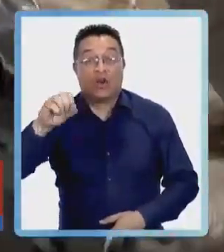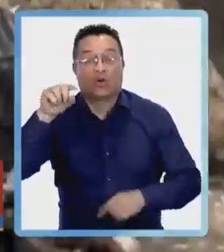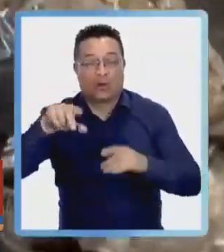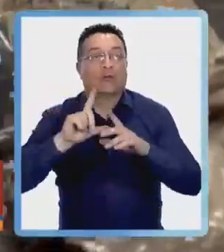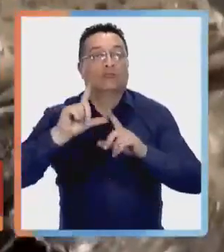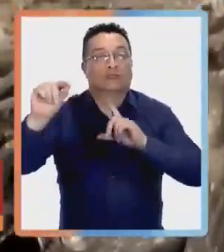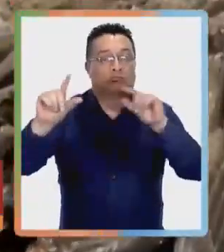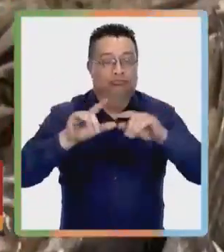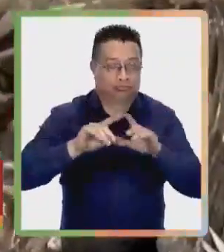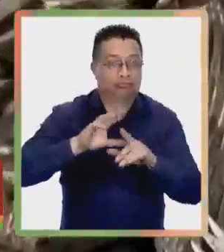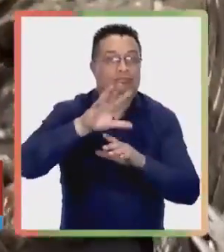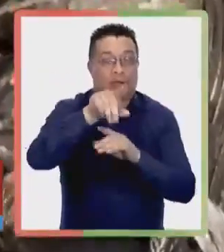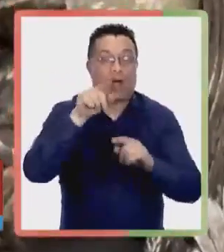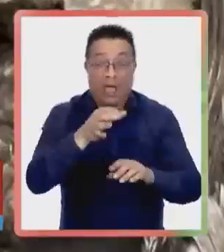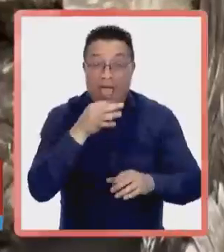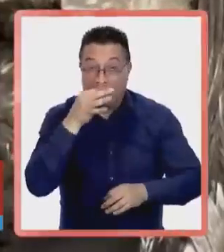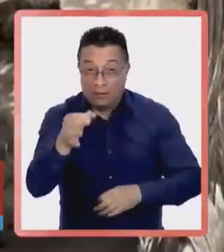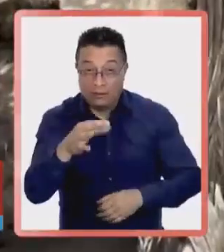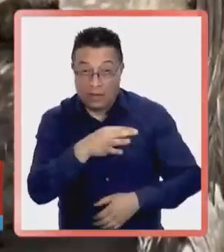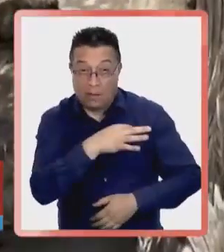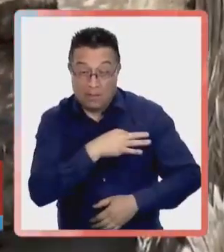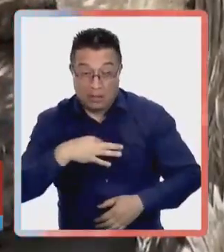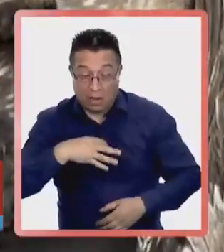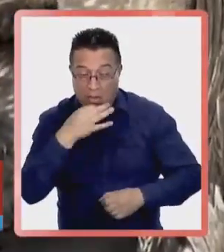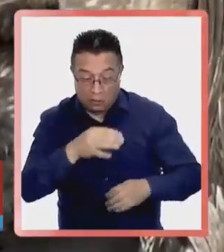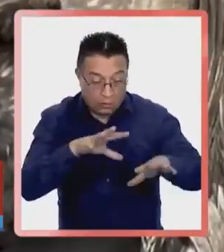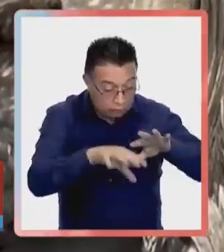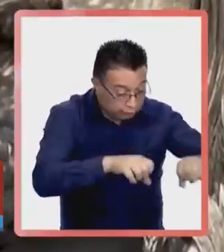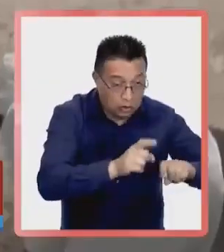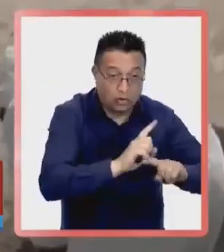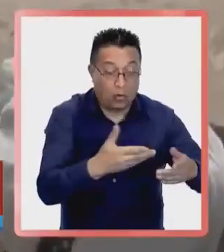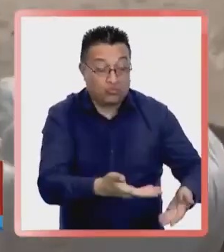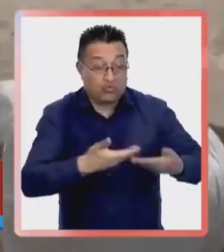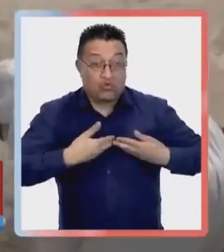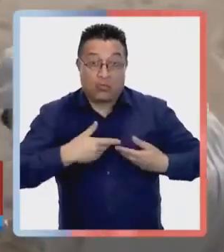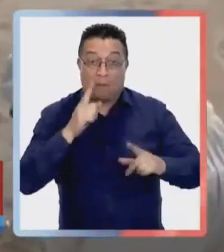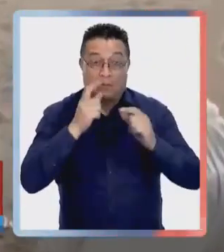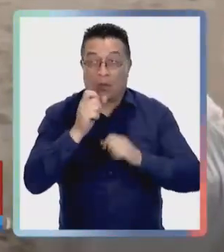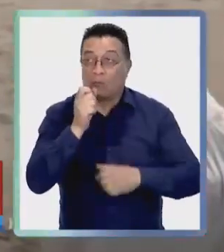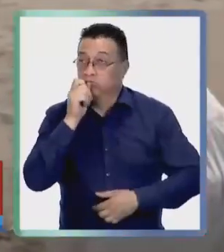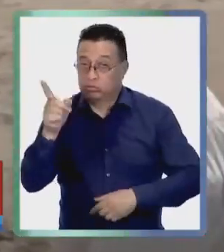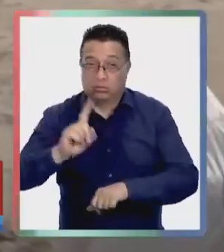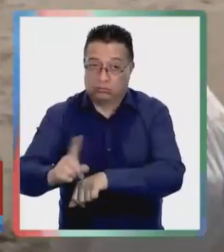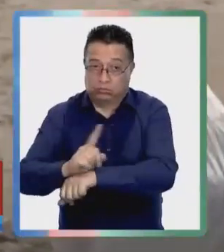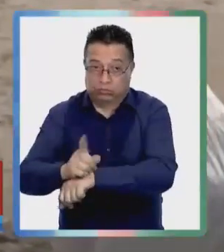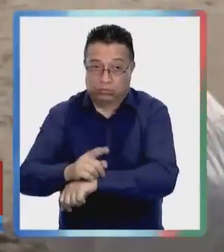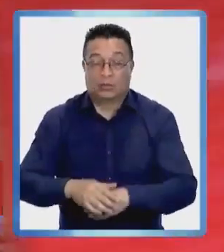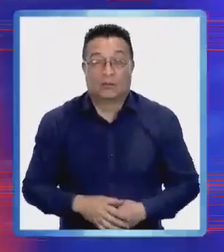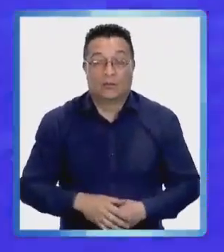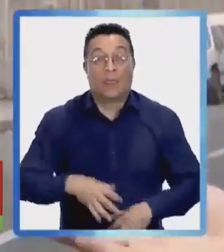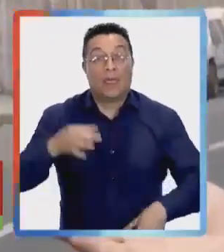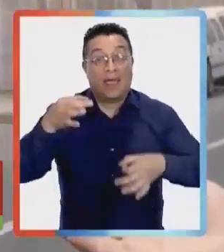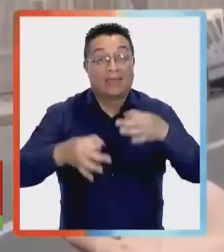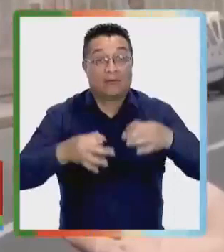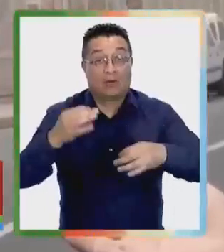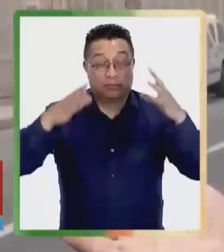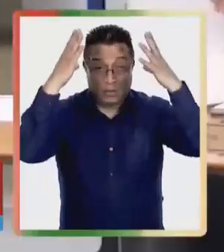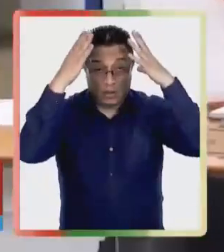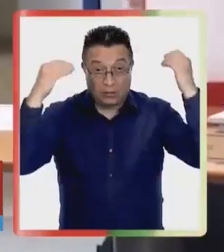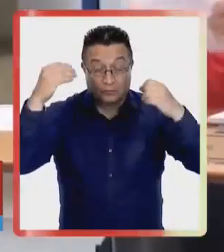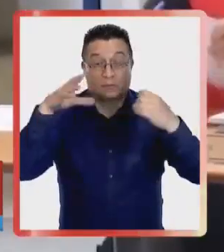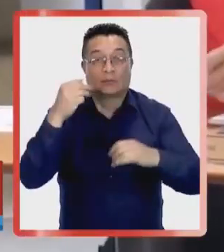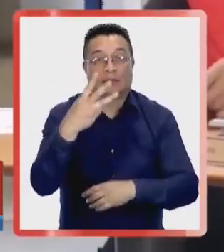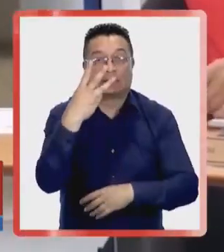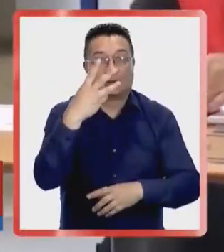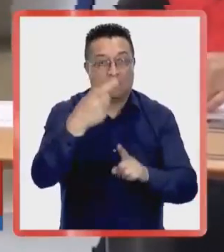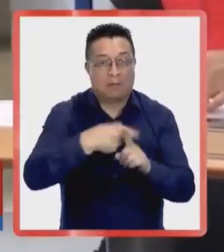migración. El Ministerio de Salud llamó a no manipular aves muertas para evitar el contagio y a denunciar de inmediato. Tribunal de